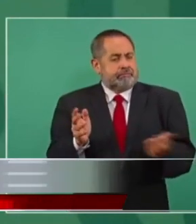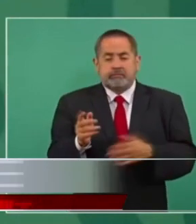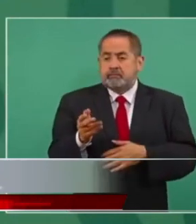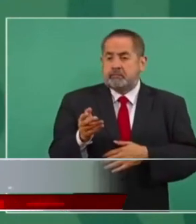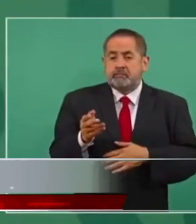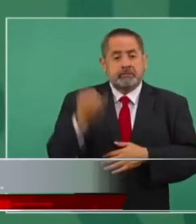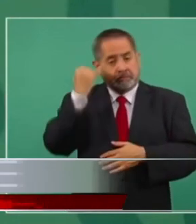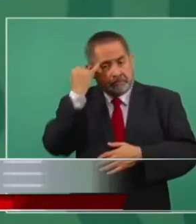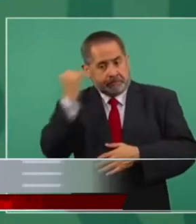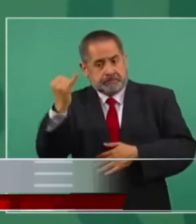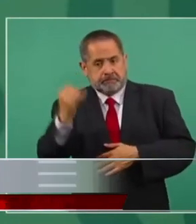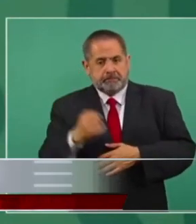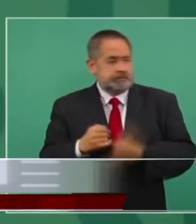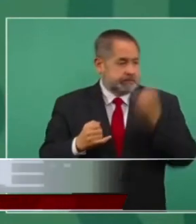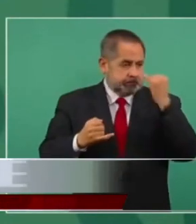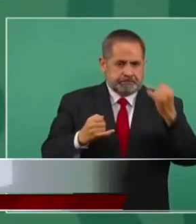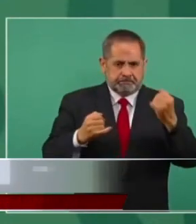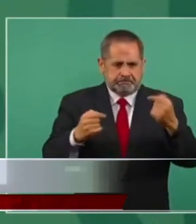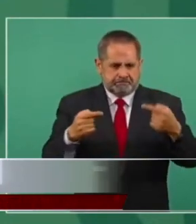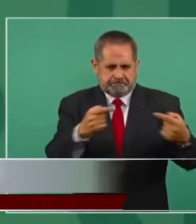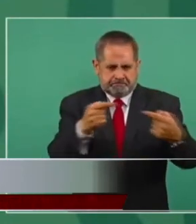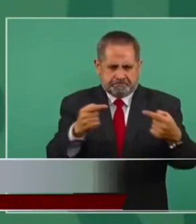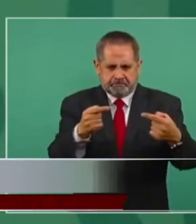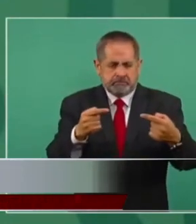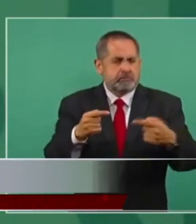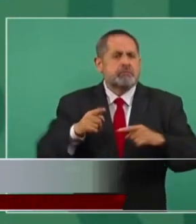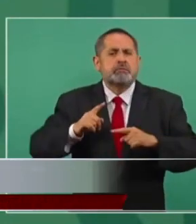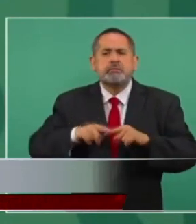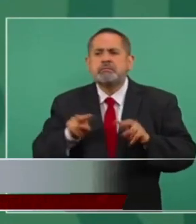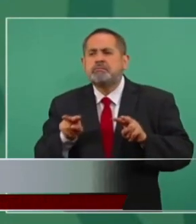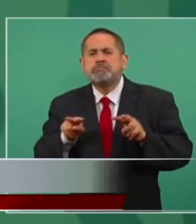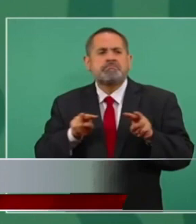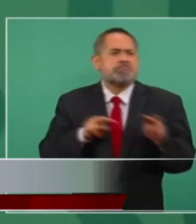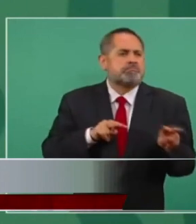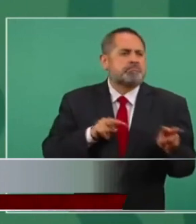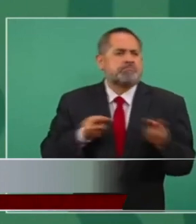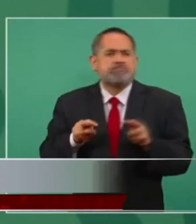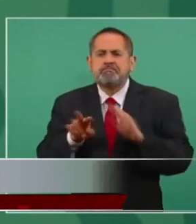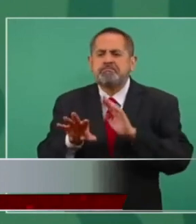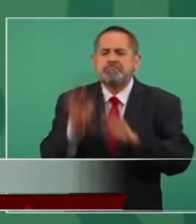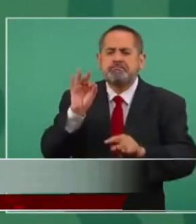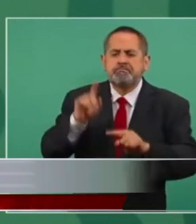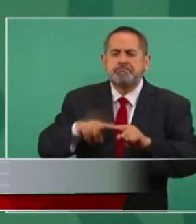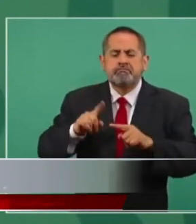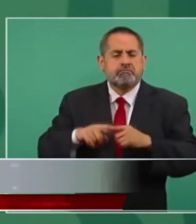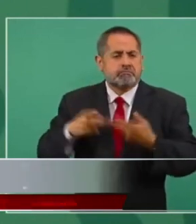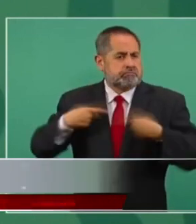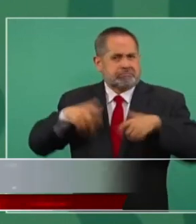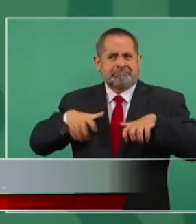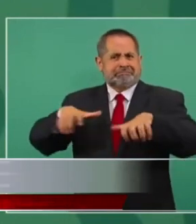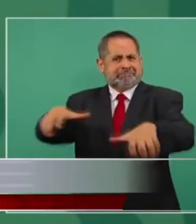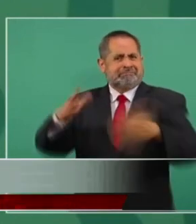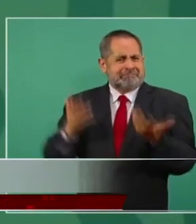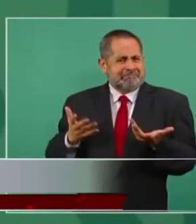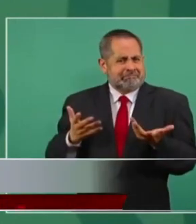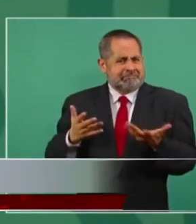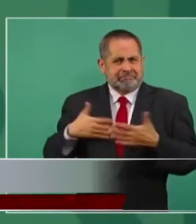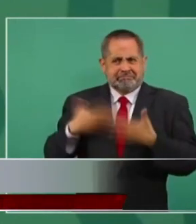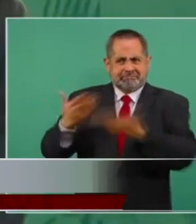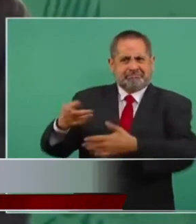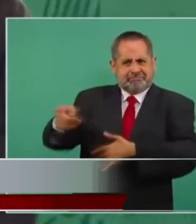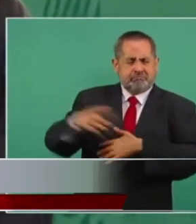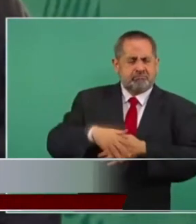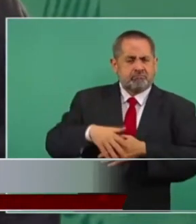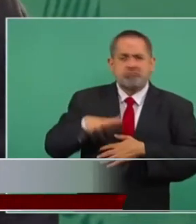¿quién decide? el pueblo no tenerle miedo al pueblo y que el pueblo